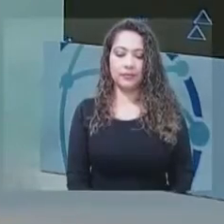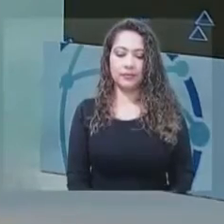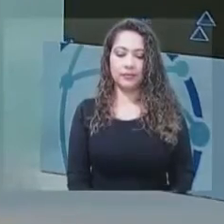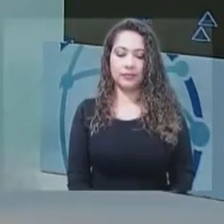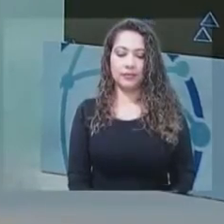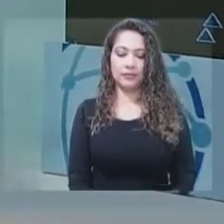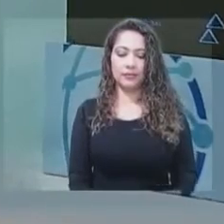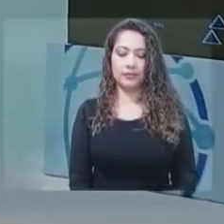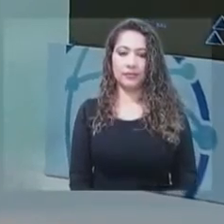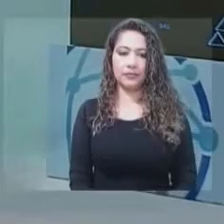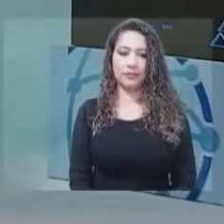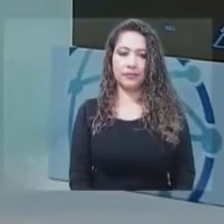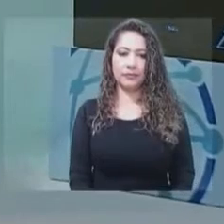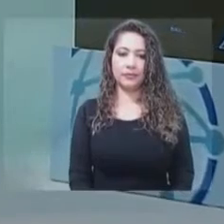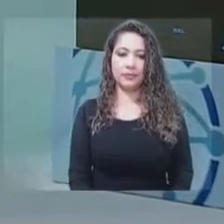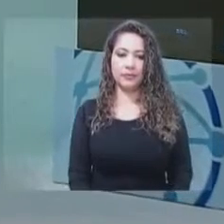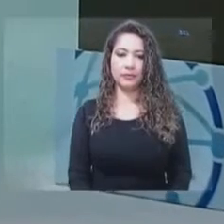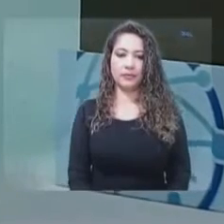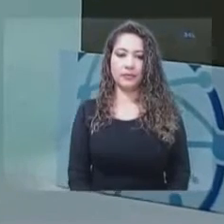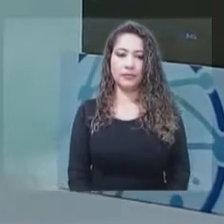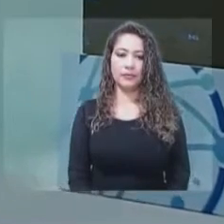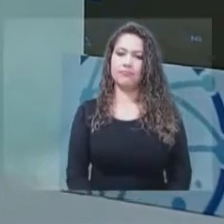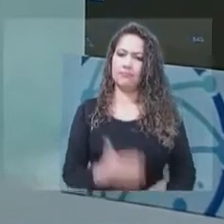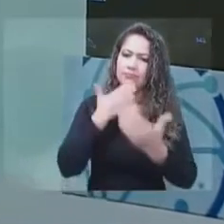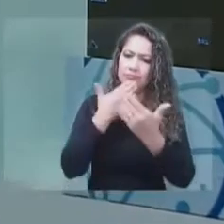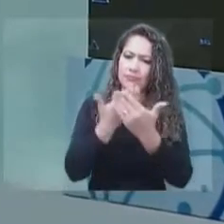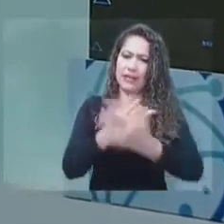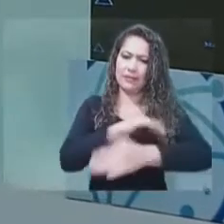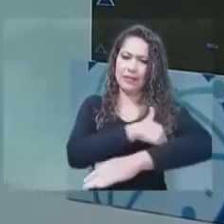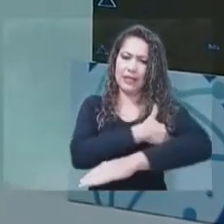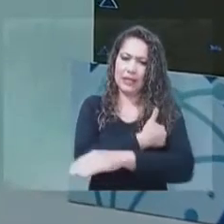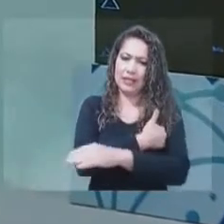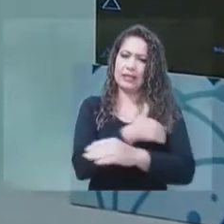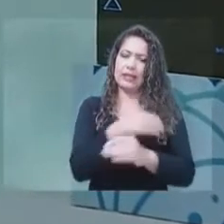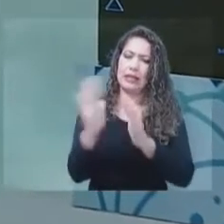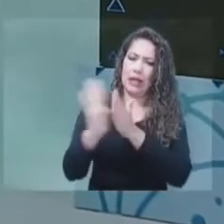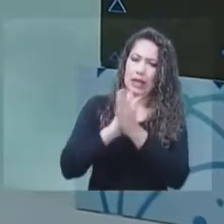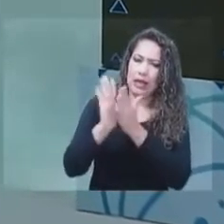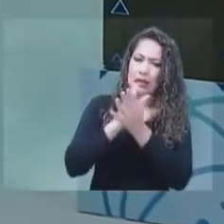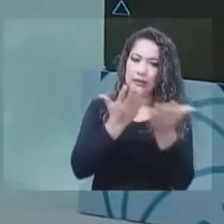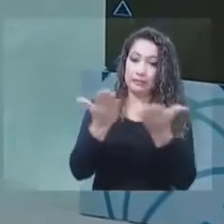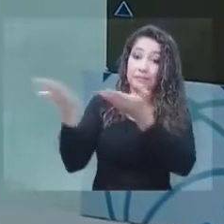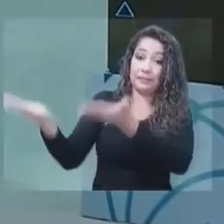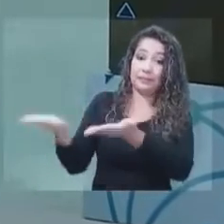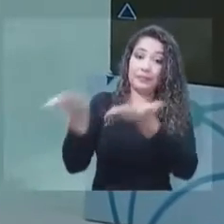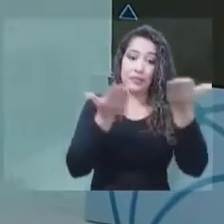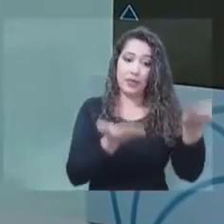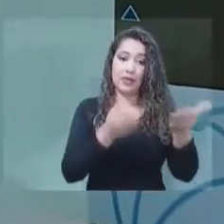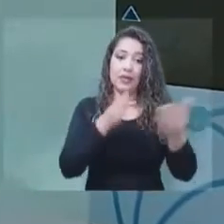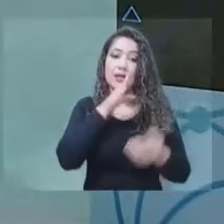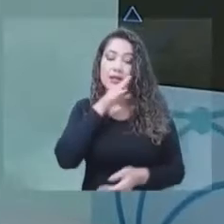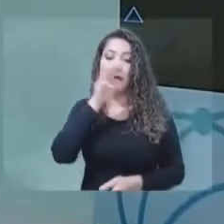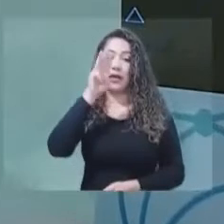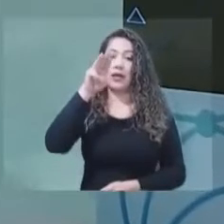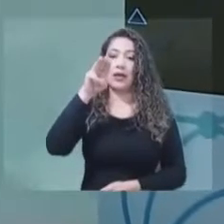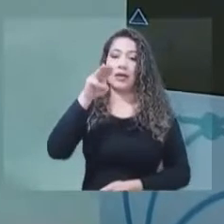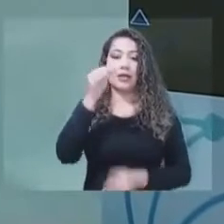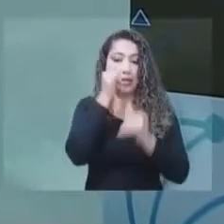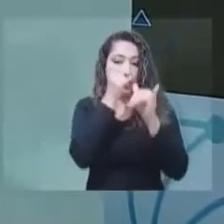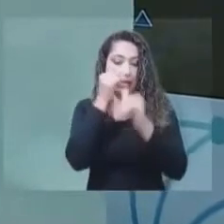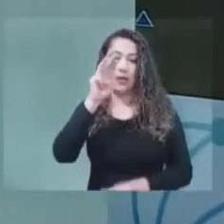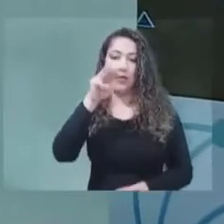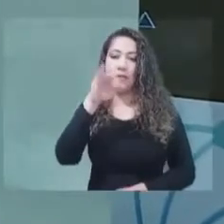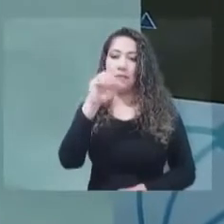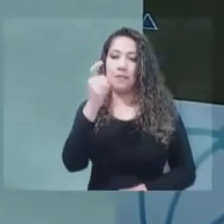Agradecemos sus palabras, ministra. Ahora damos la bienvenida al ingeniero Miguel Felipe Anzola Espinosa, director general de la Agencia Nacional del